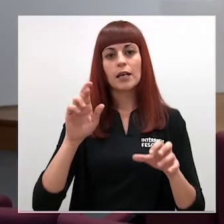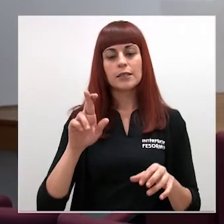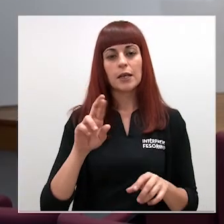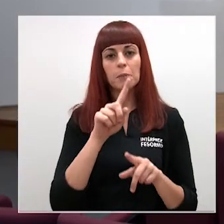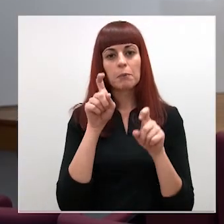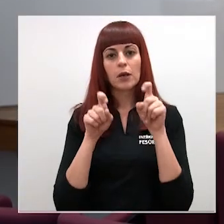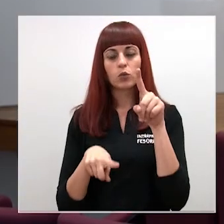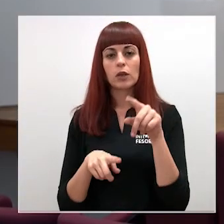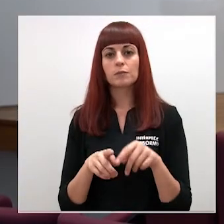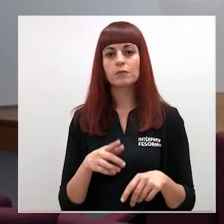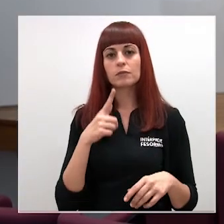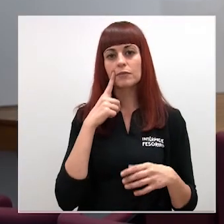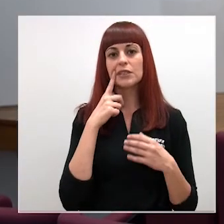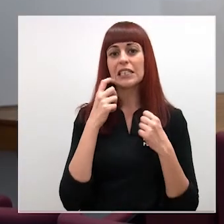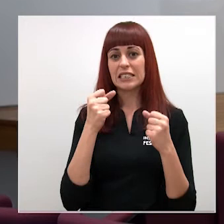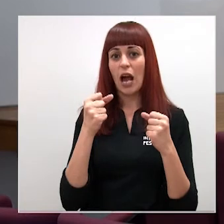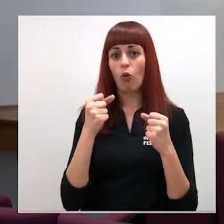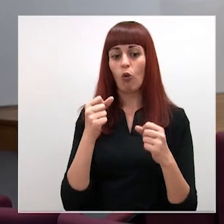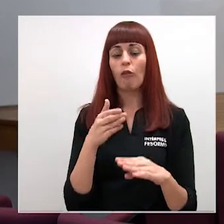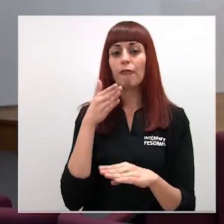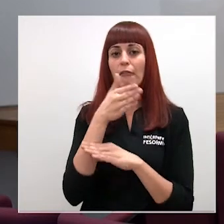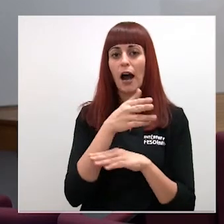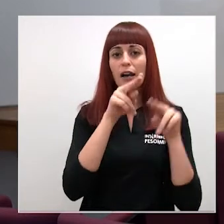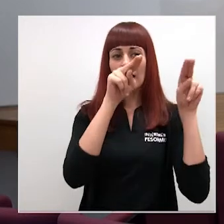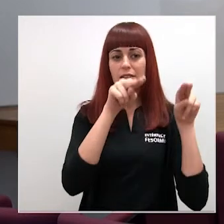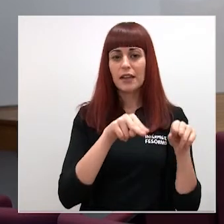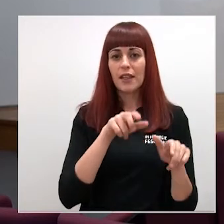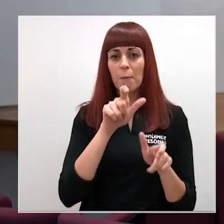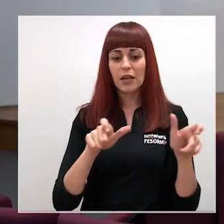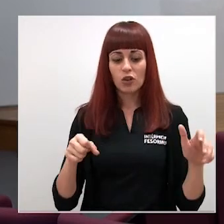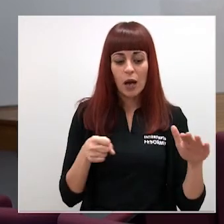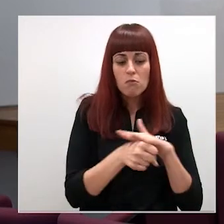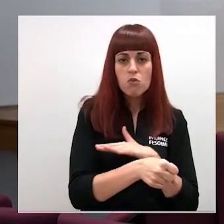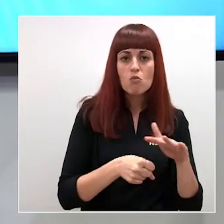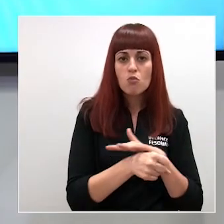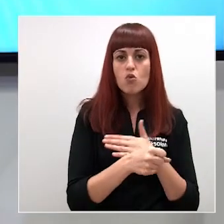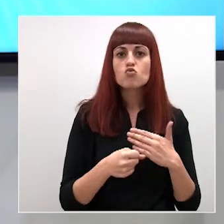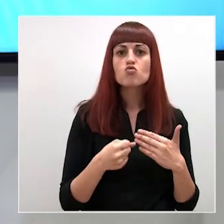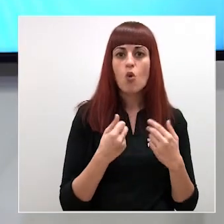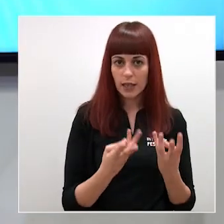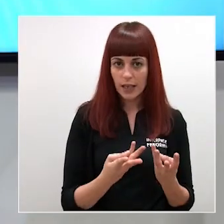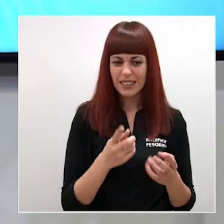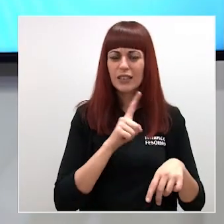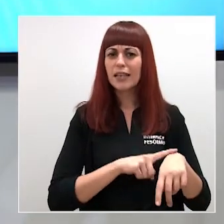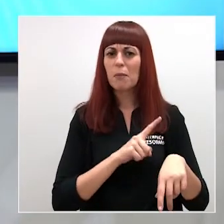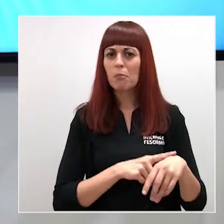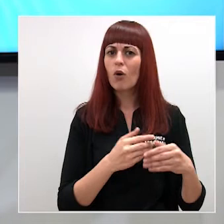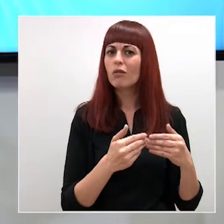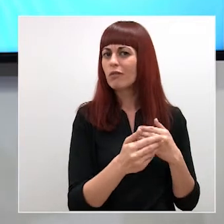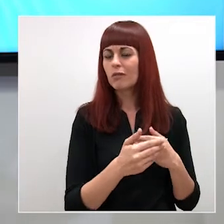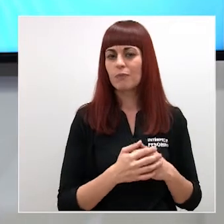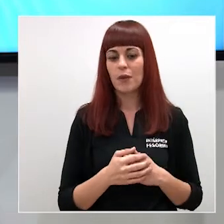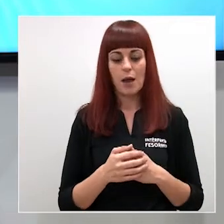cuando salud interviene una residencia ¿cuánto personal destina a ello y durante cuánto tiempo? Bueno depende la